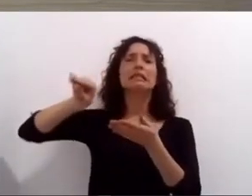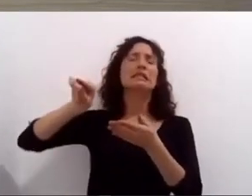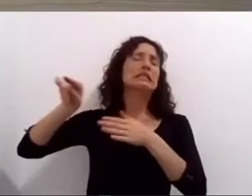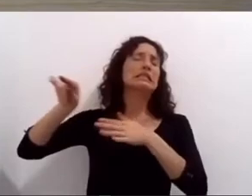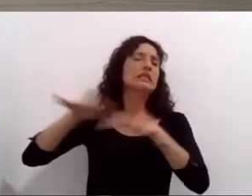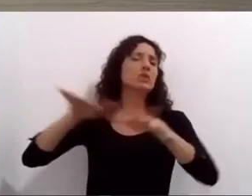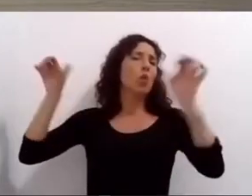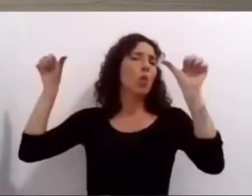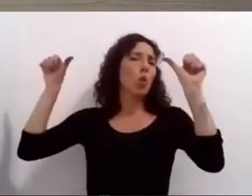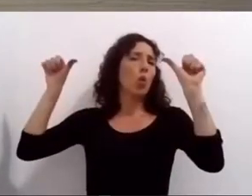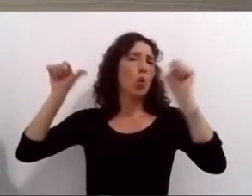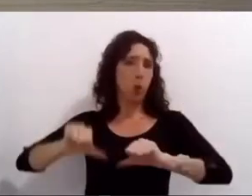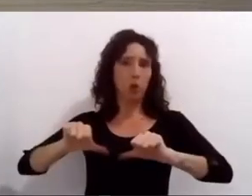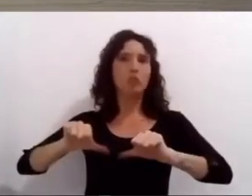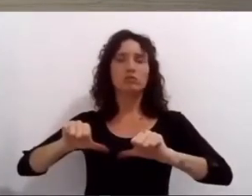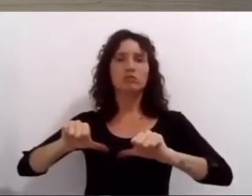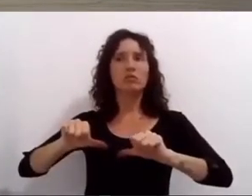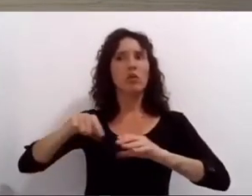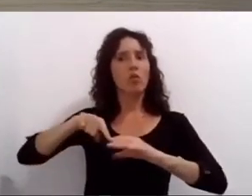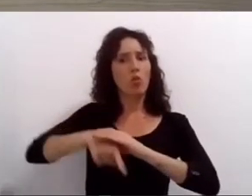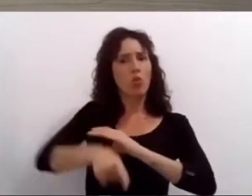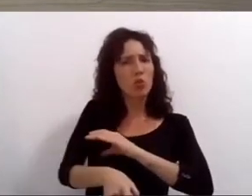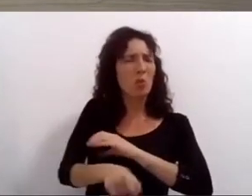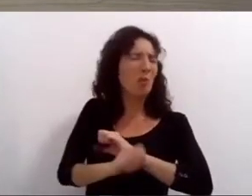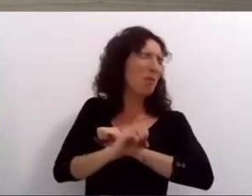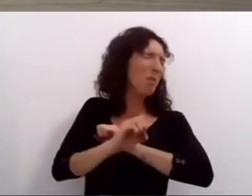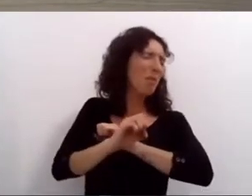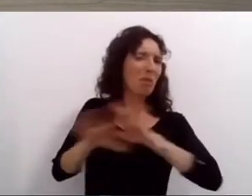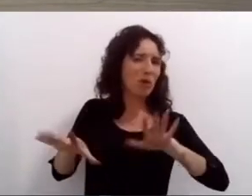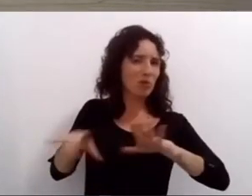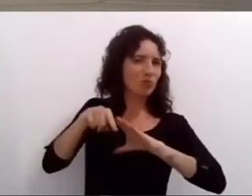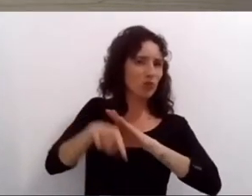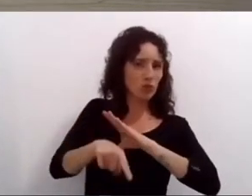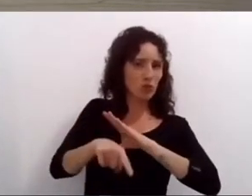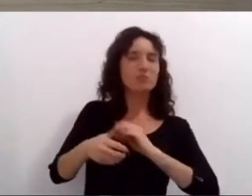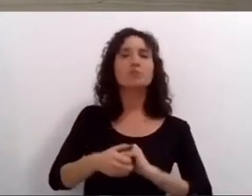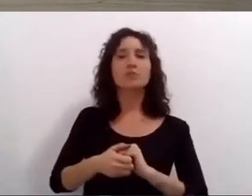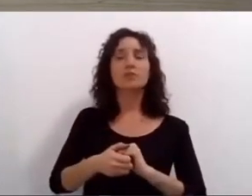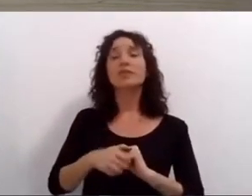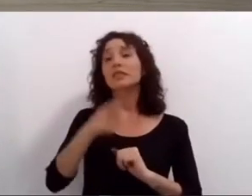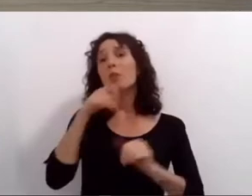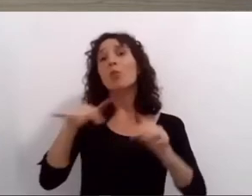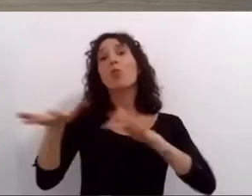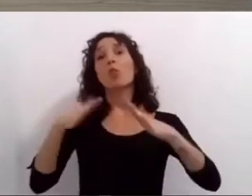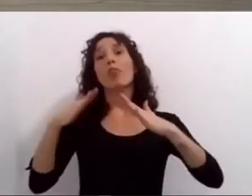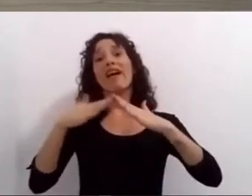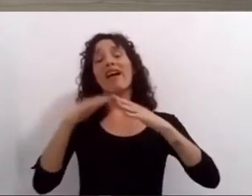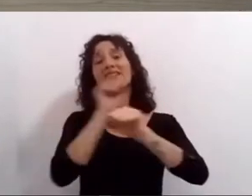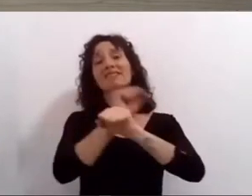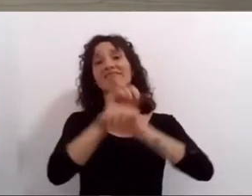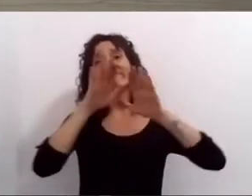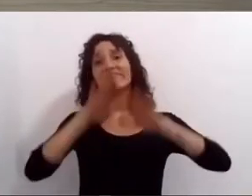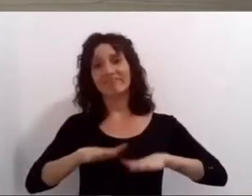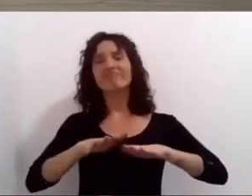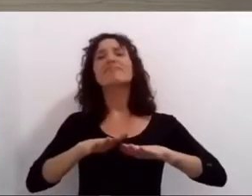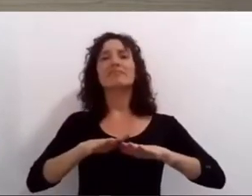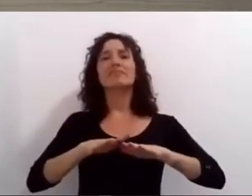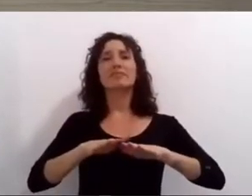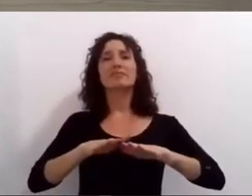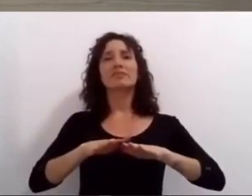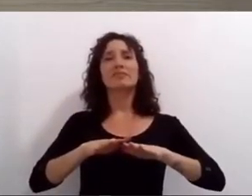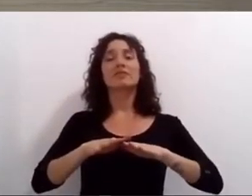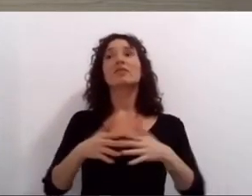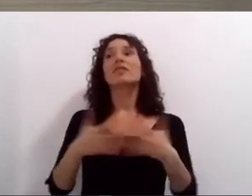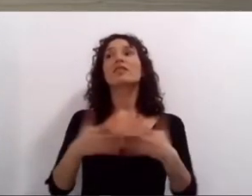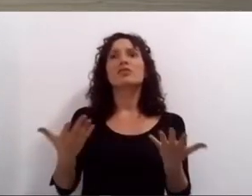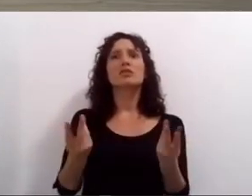descubrimos que nos aguardaba algo aún peor el aislamiento social preventivo y obligatorio dictado a nivel nacional tuvo efectos sobre